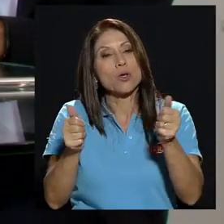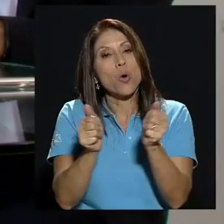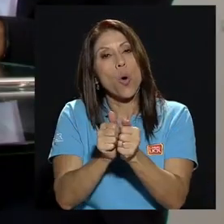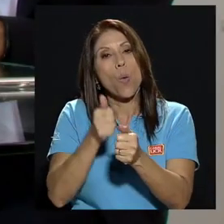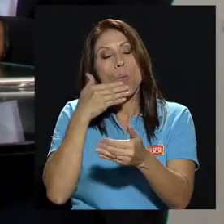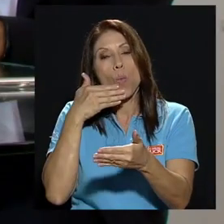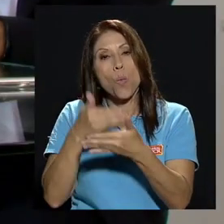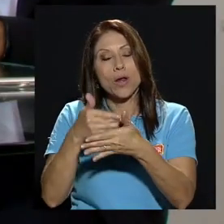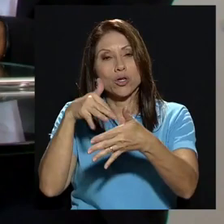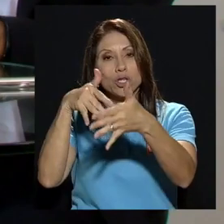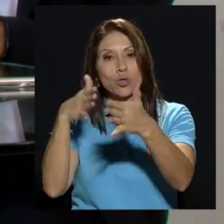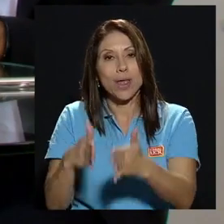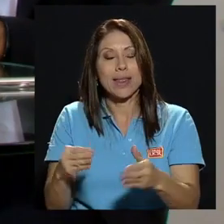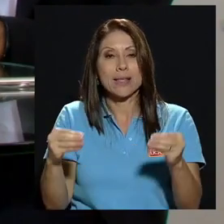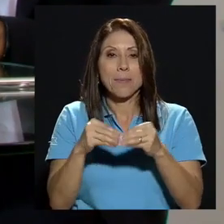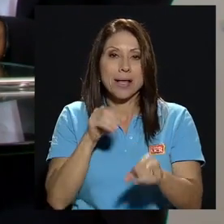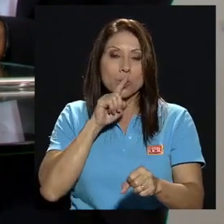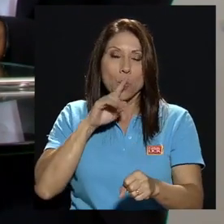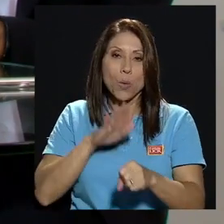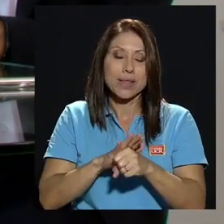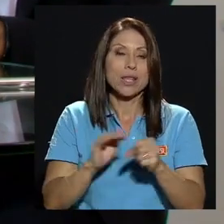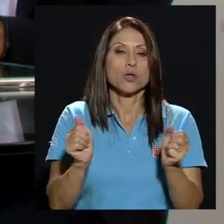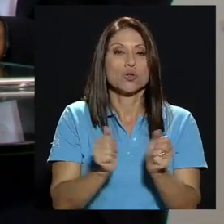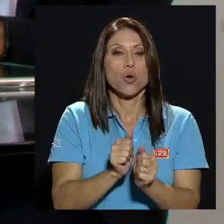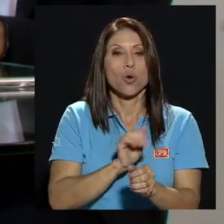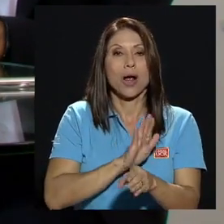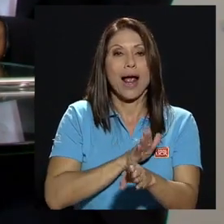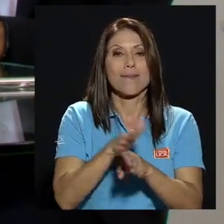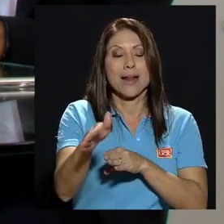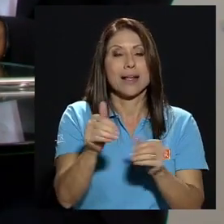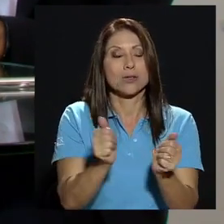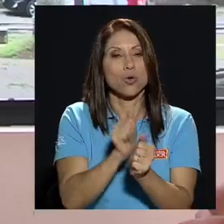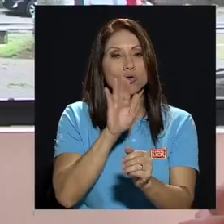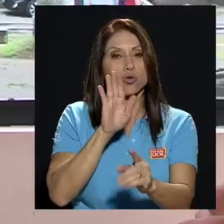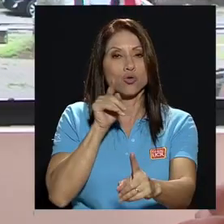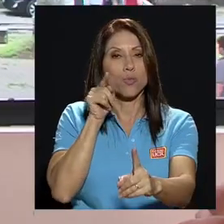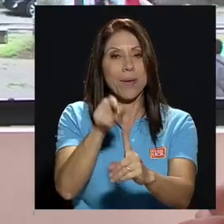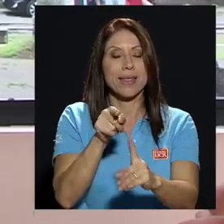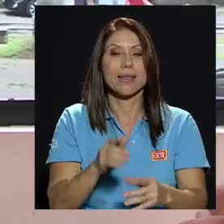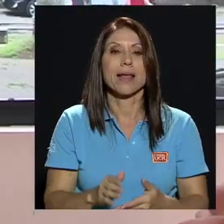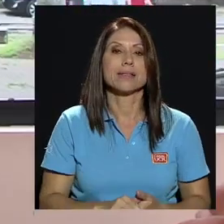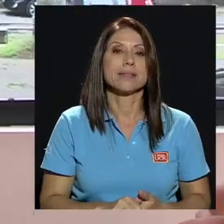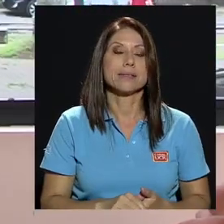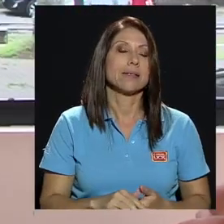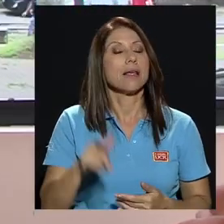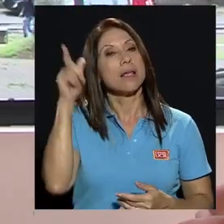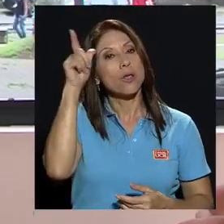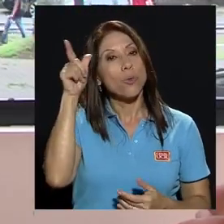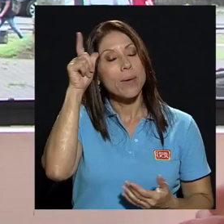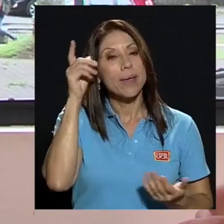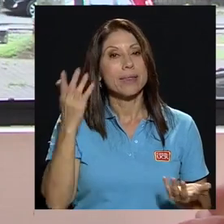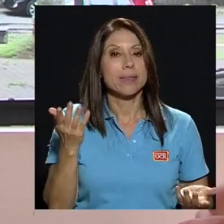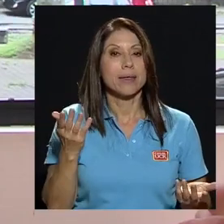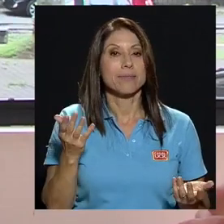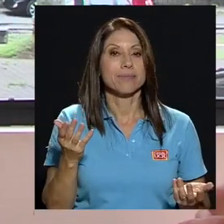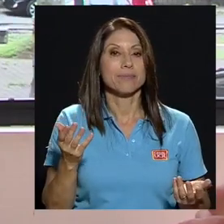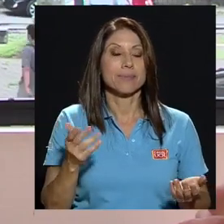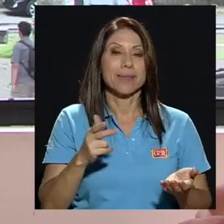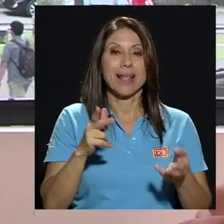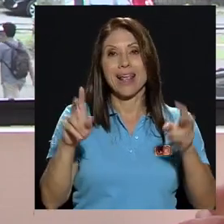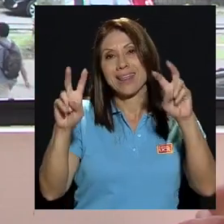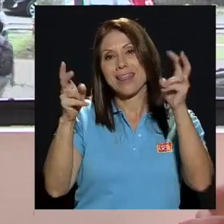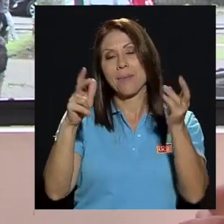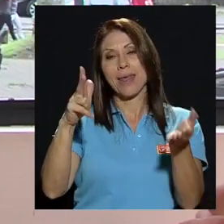estudiantes más comprometidos con sus carreras y sus metas y obviamente el tema de